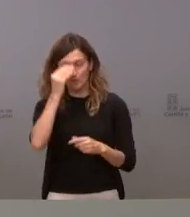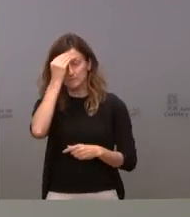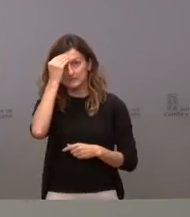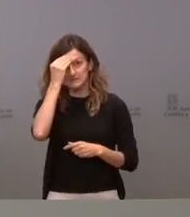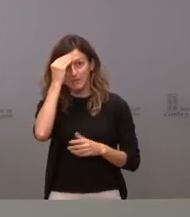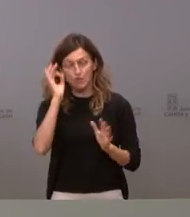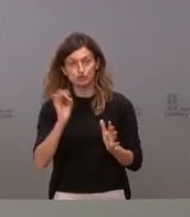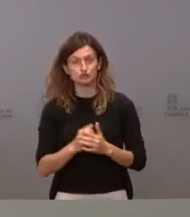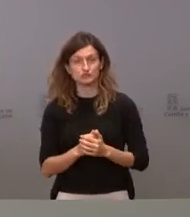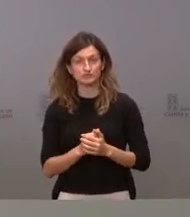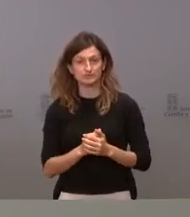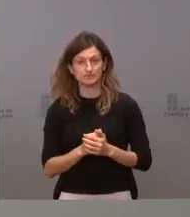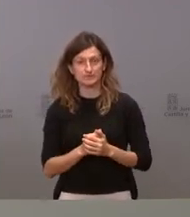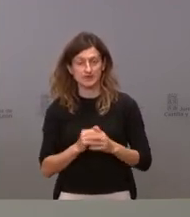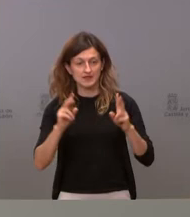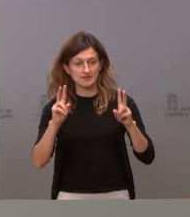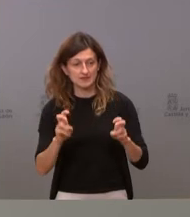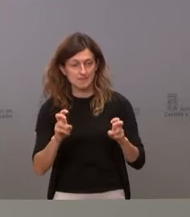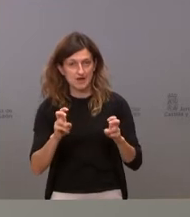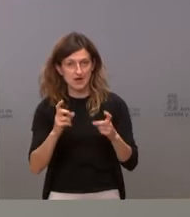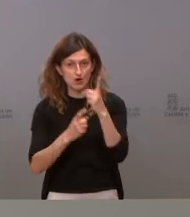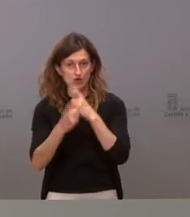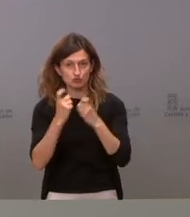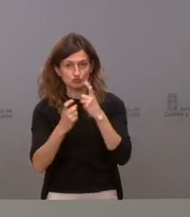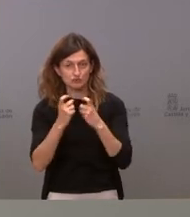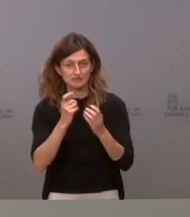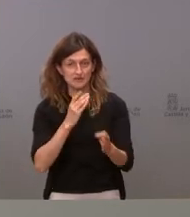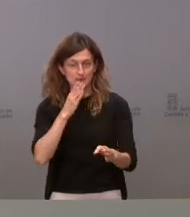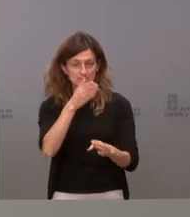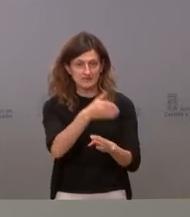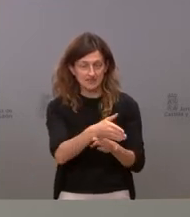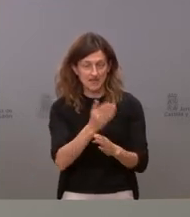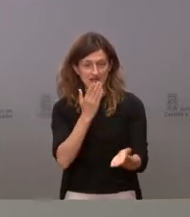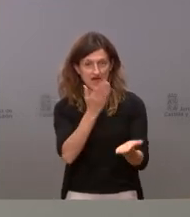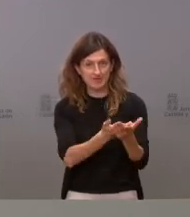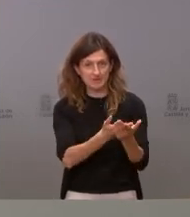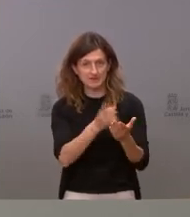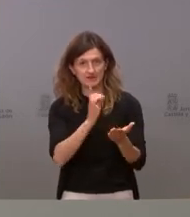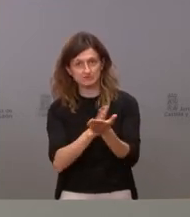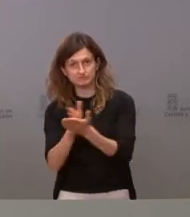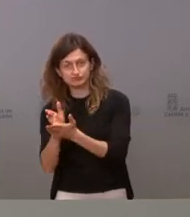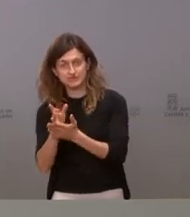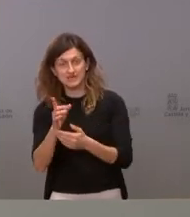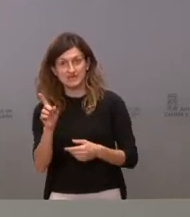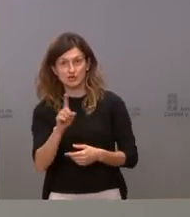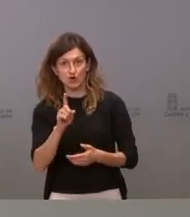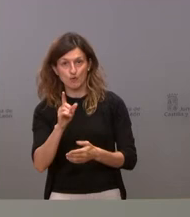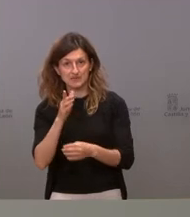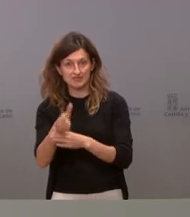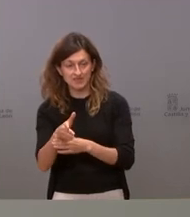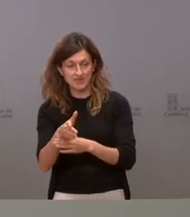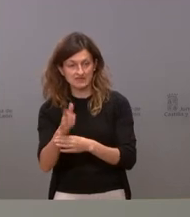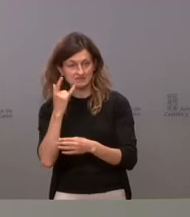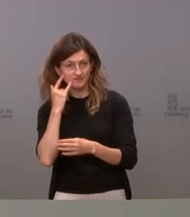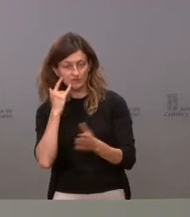que el abrir la consulta a presenciales a demanda y no presenciales a demanda es un derecho que tienen